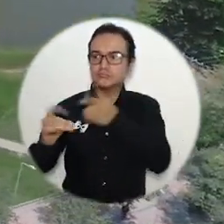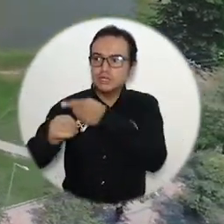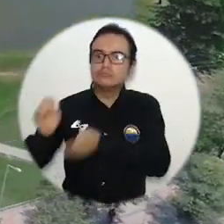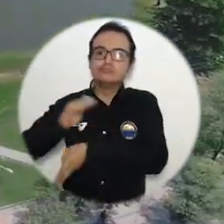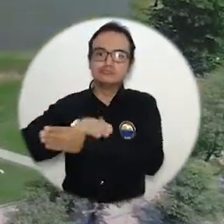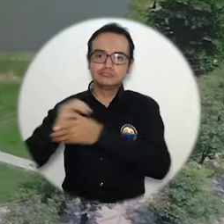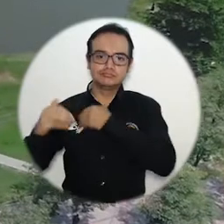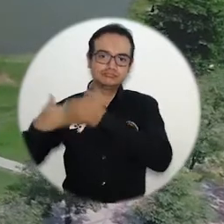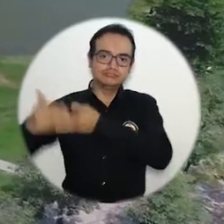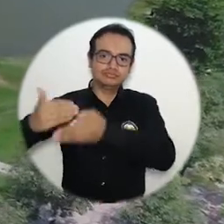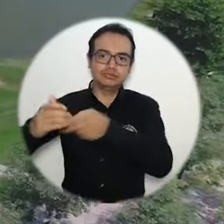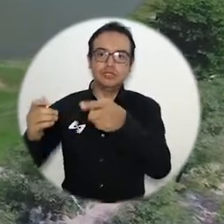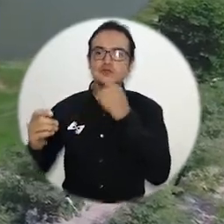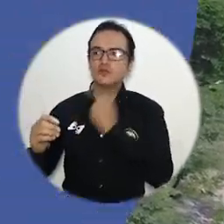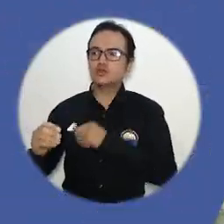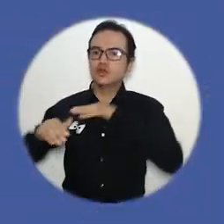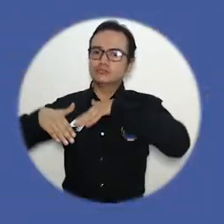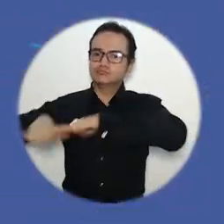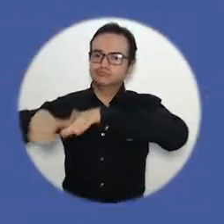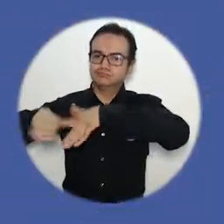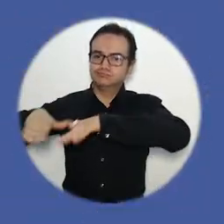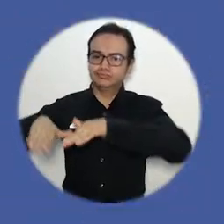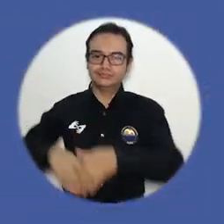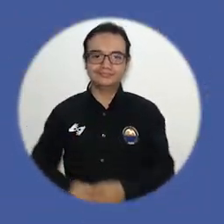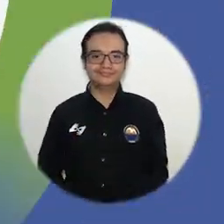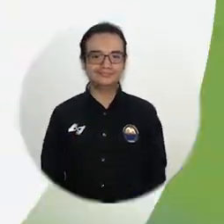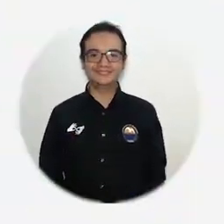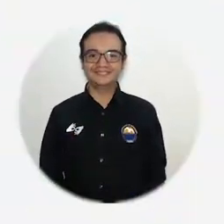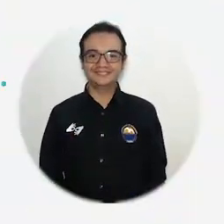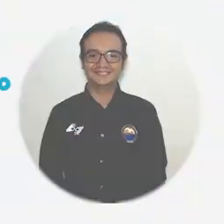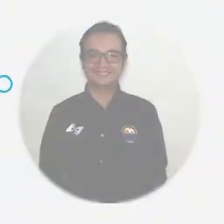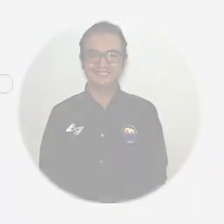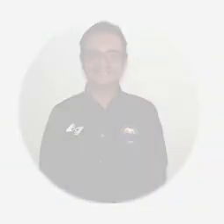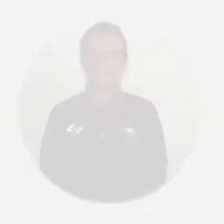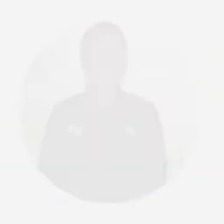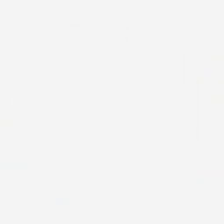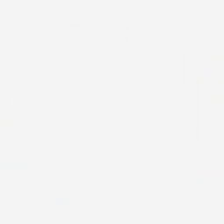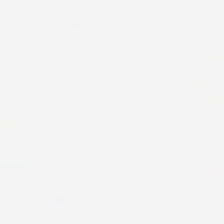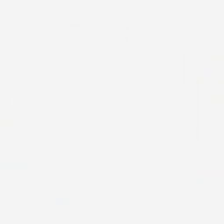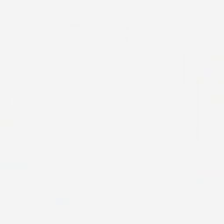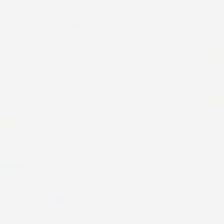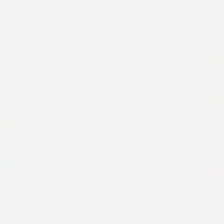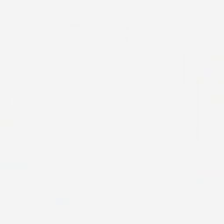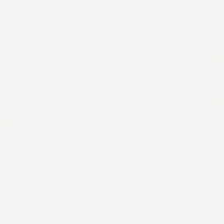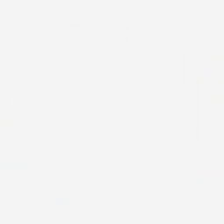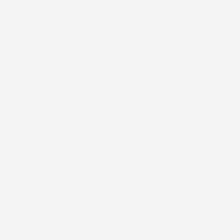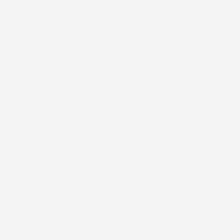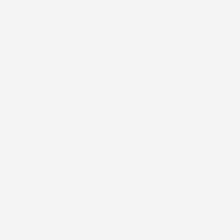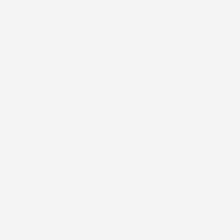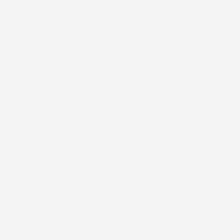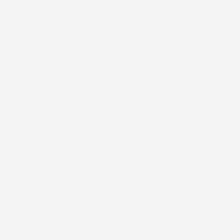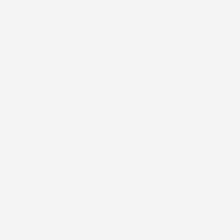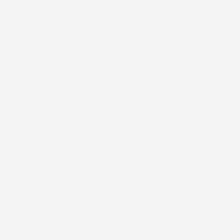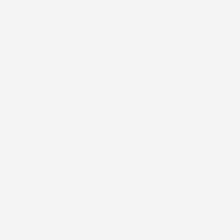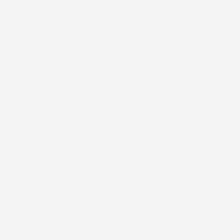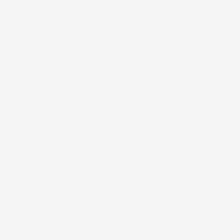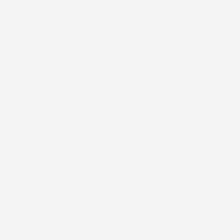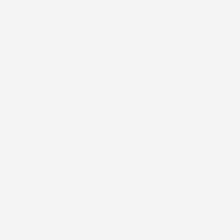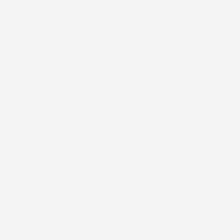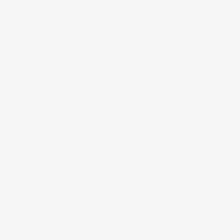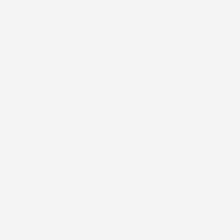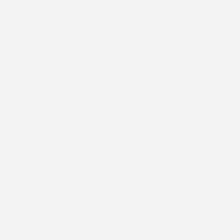innovación en la industria de las confecciones. Universidad de Magdalena. Aún más incluyente e innovadora.